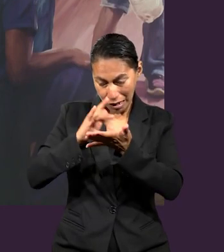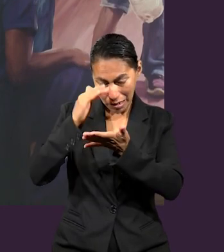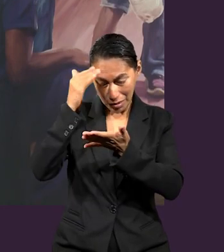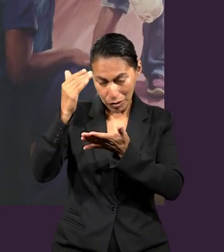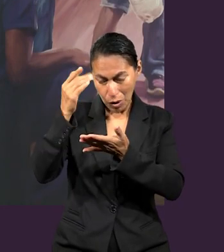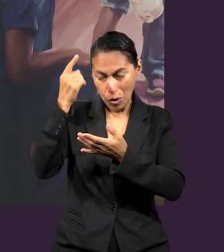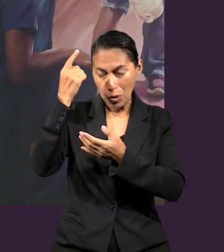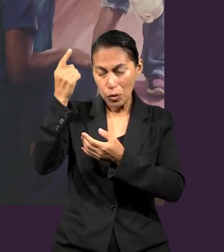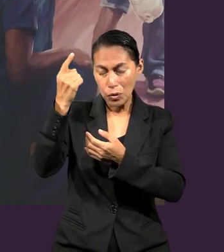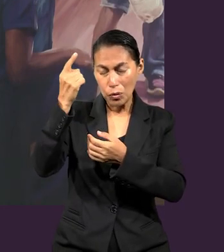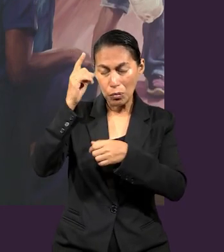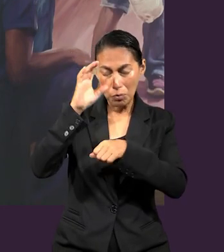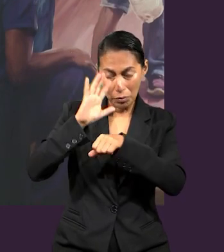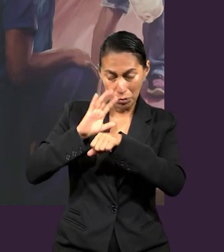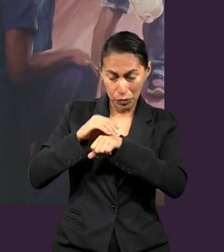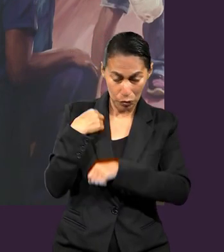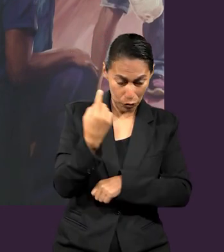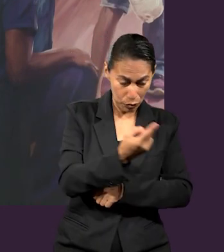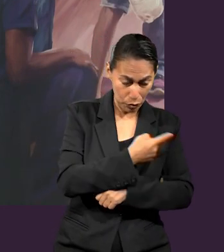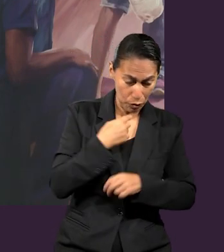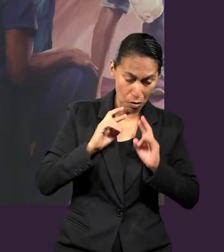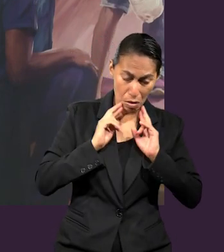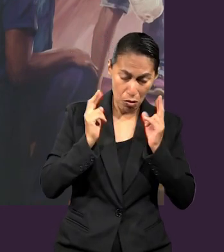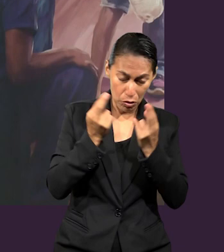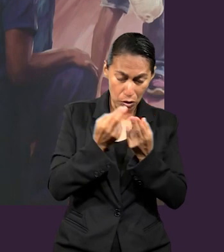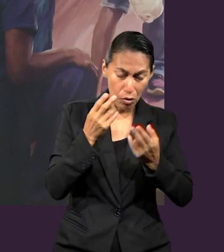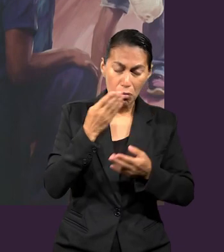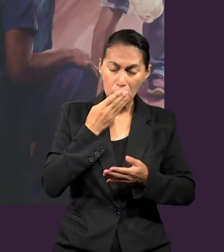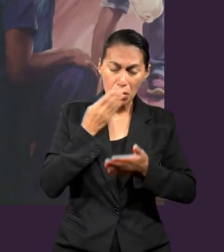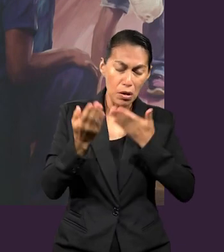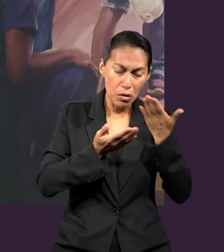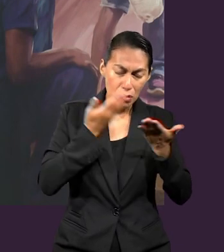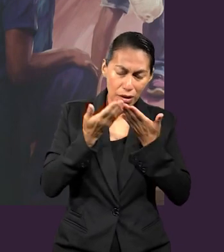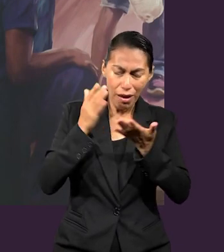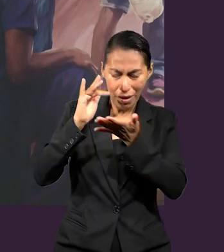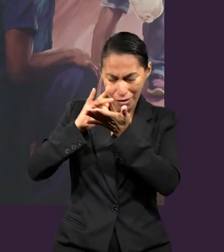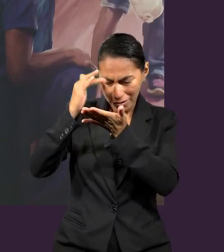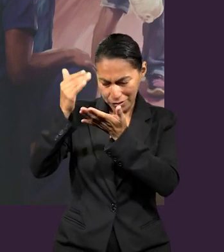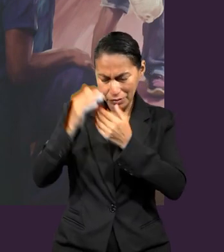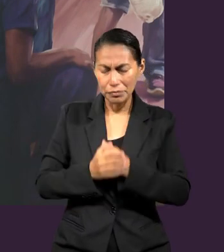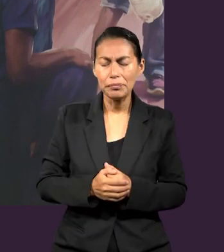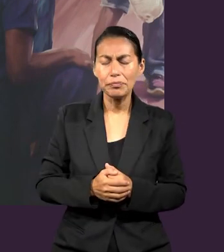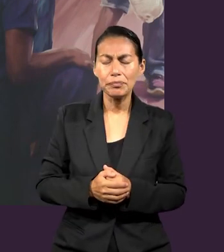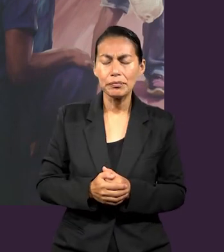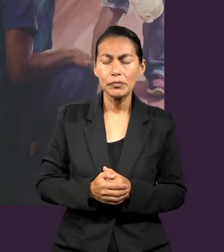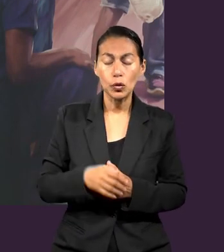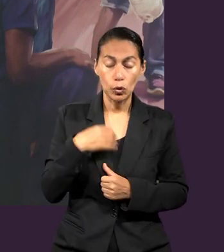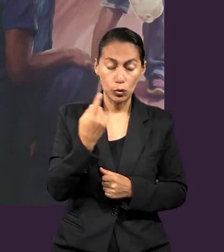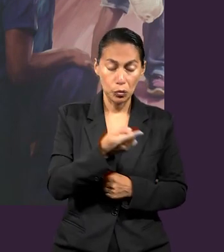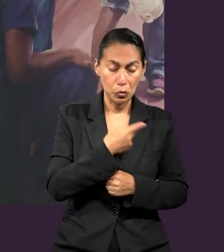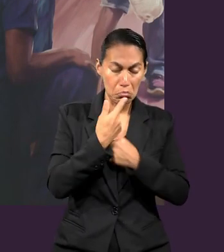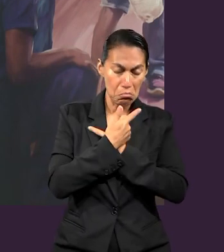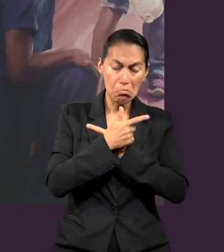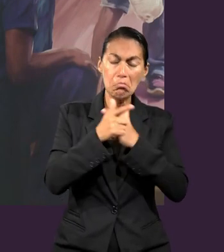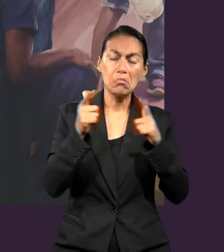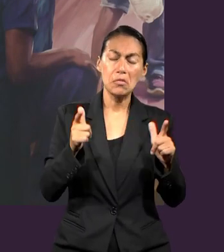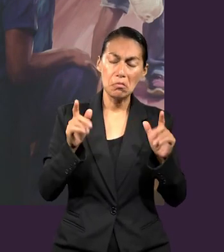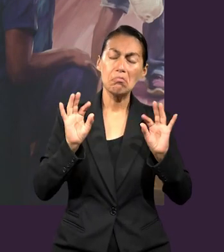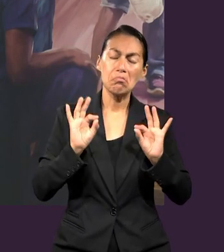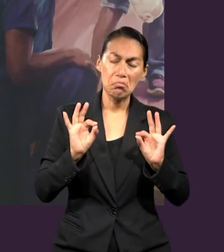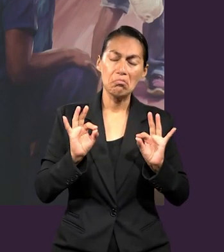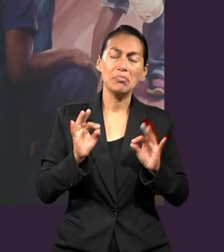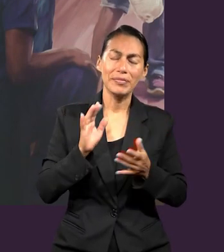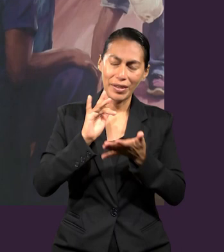porque nos has permitido estar aquí reunidos para estudiar un poco de tu palabra. Te agradecemos, Señor, porque tenemos la libertad de hacer esto.